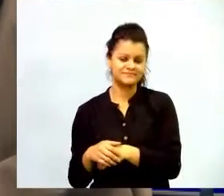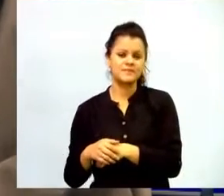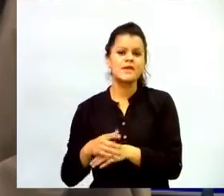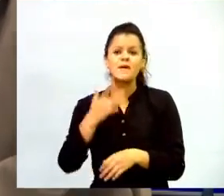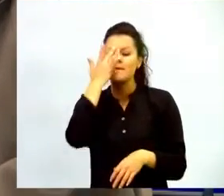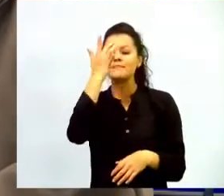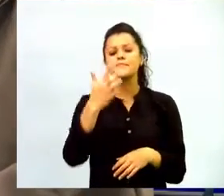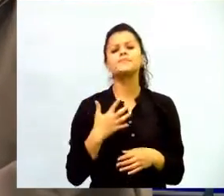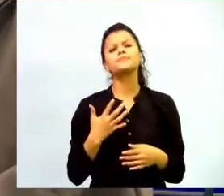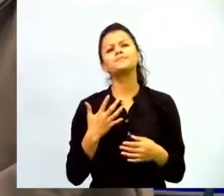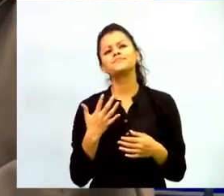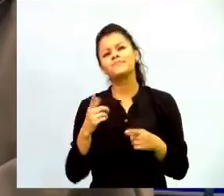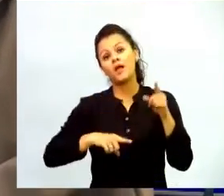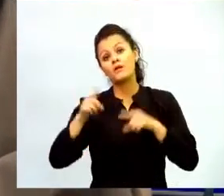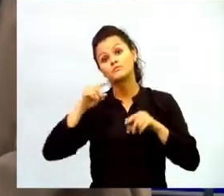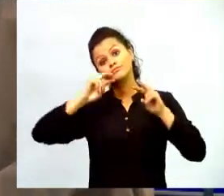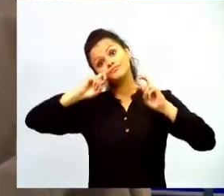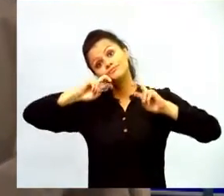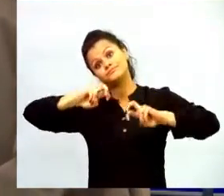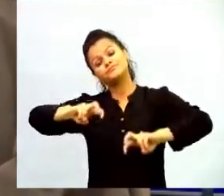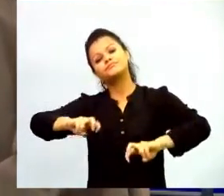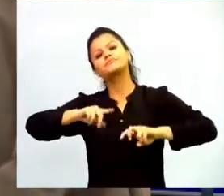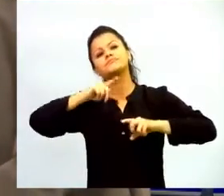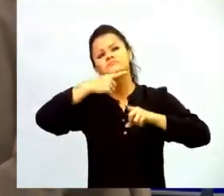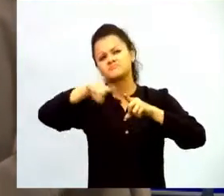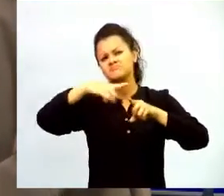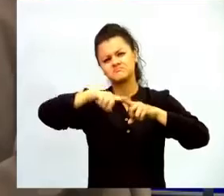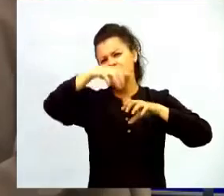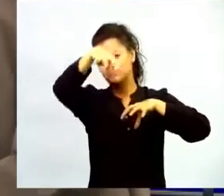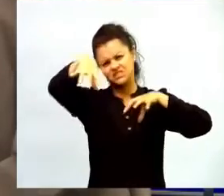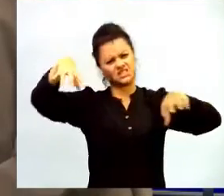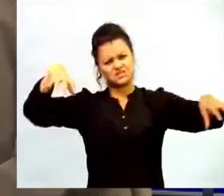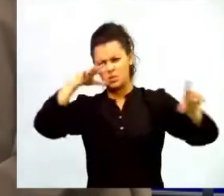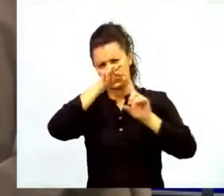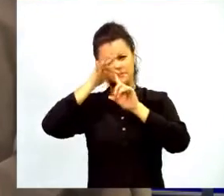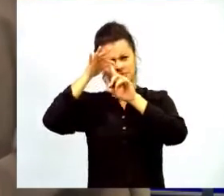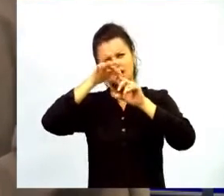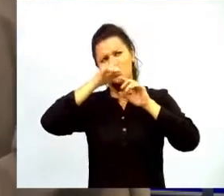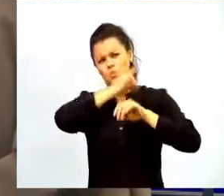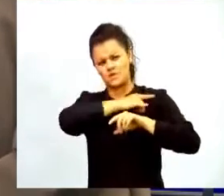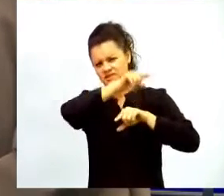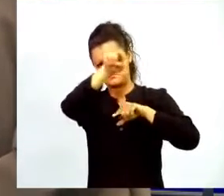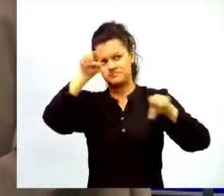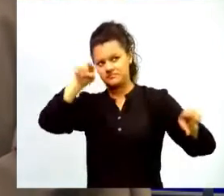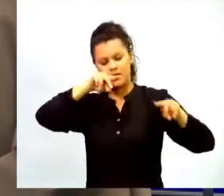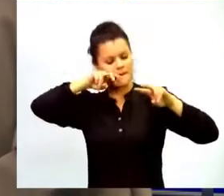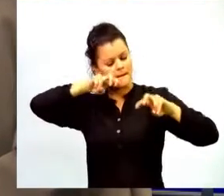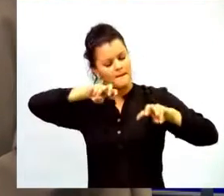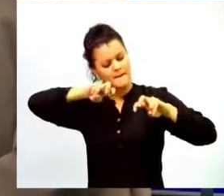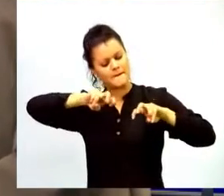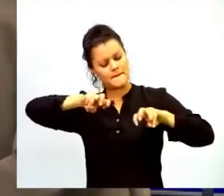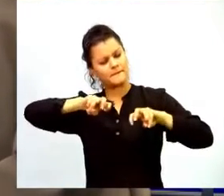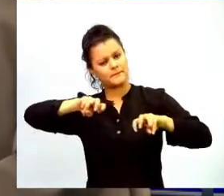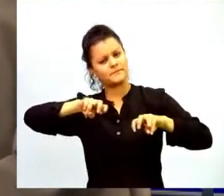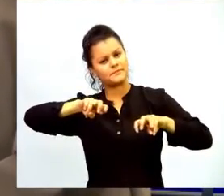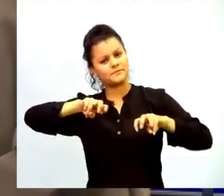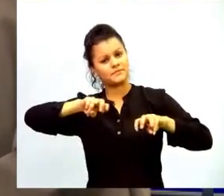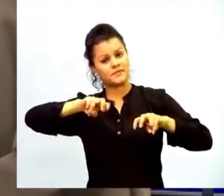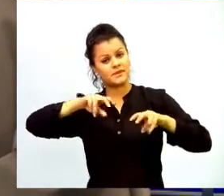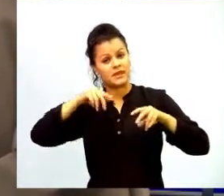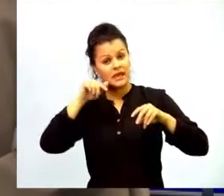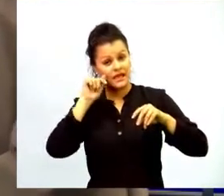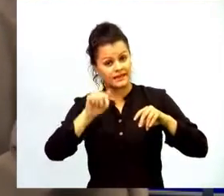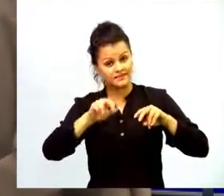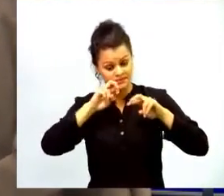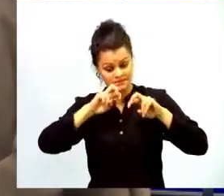investigaciones que se realizan en los distintos centros especializados en las universidades no siempre llegan de manera oportuna